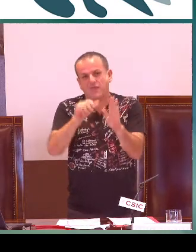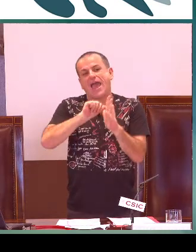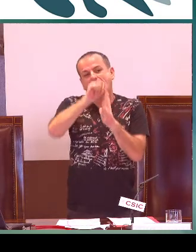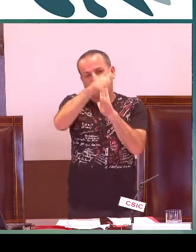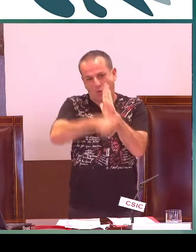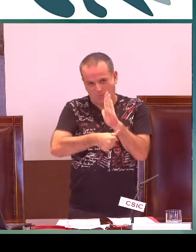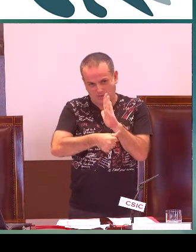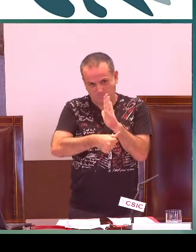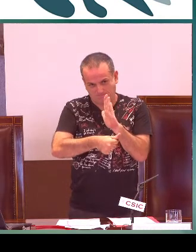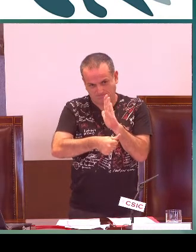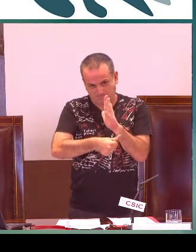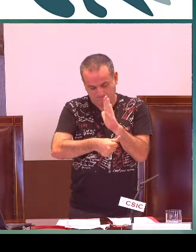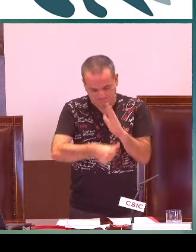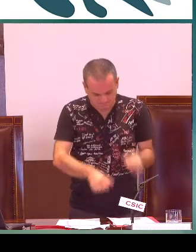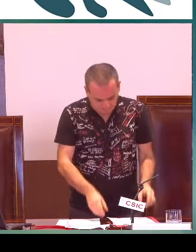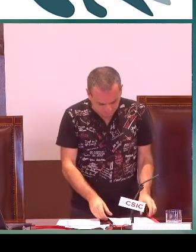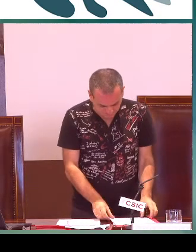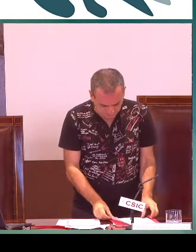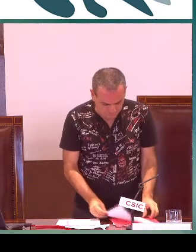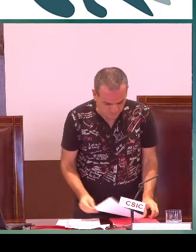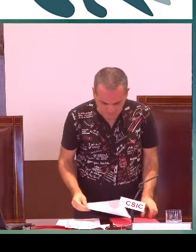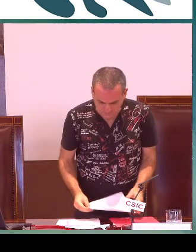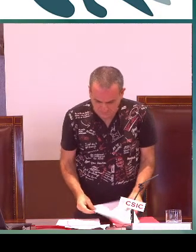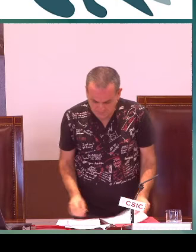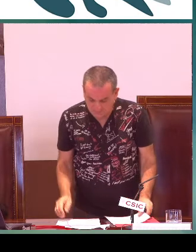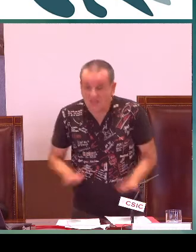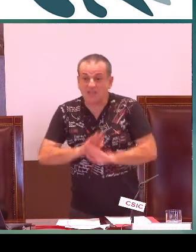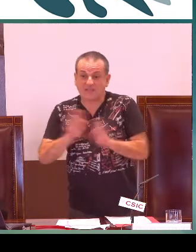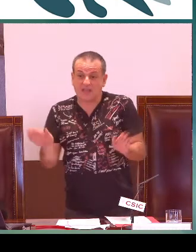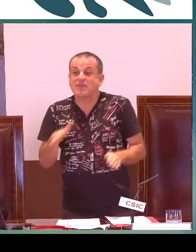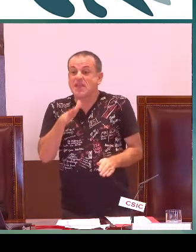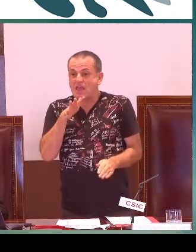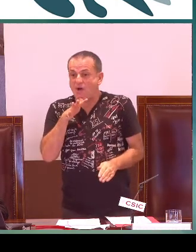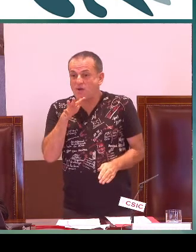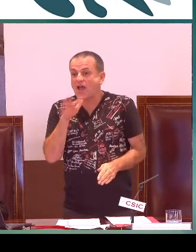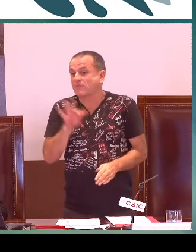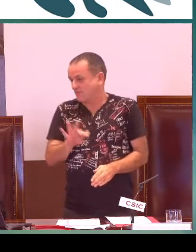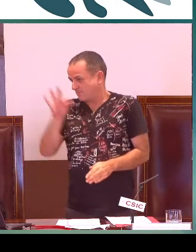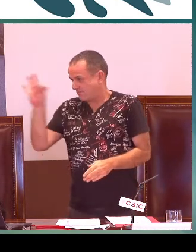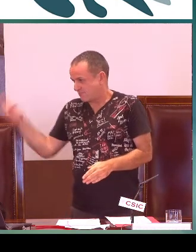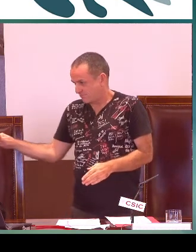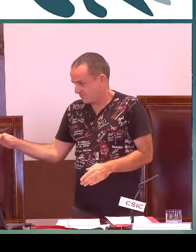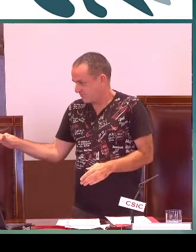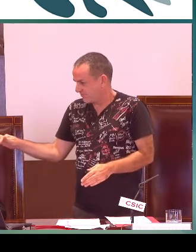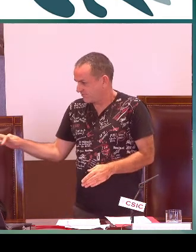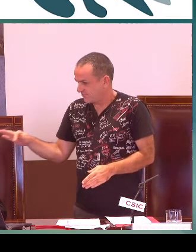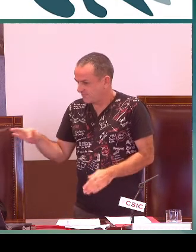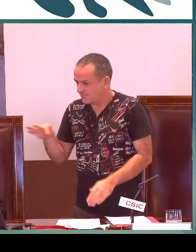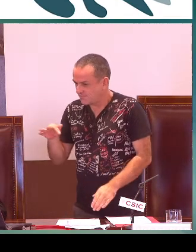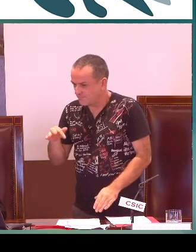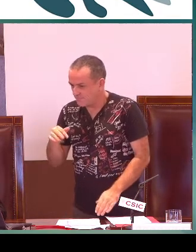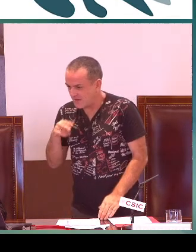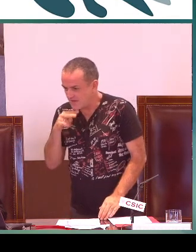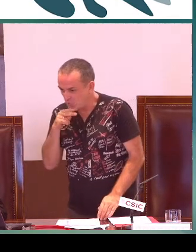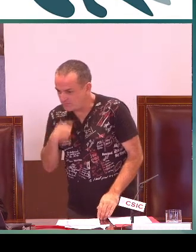que la CNSE ha hecho en relación al marco europeo de las lenguas. Ahora doy paso a mi compañero Rubén.